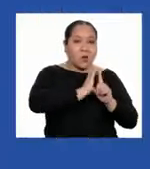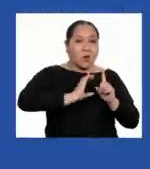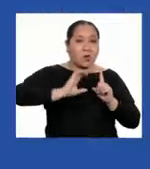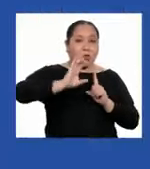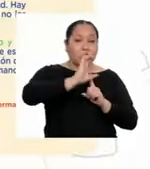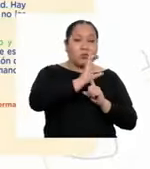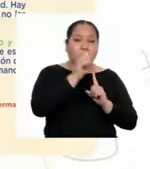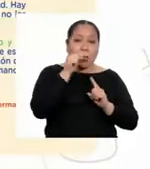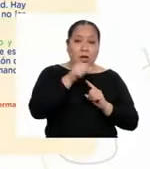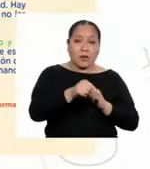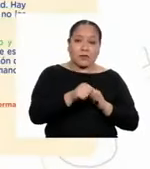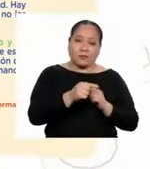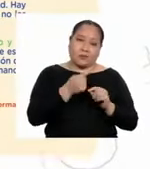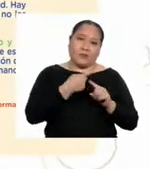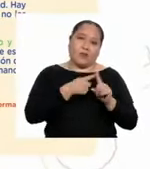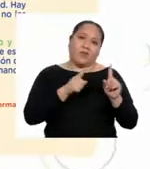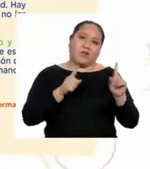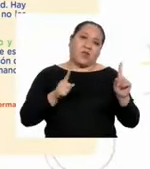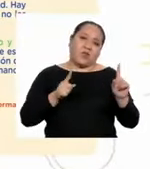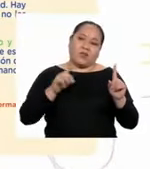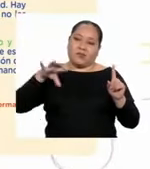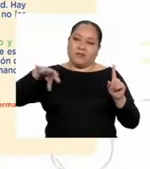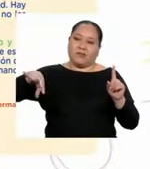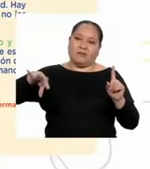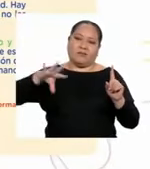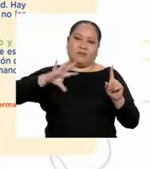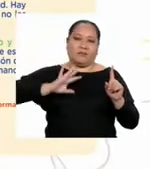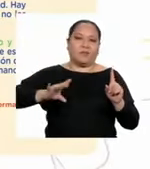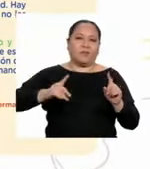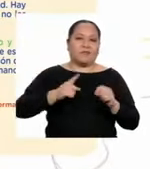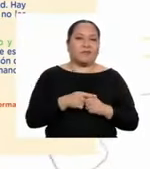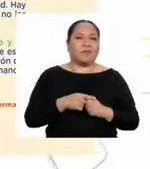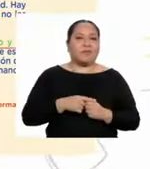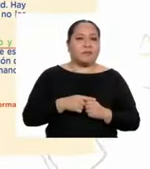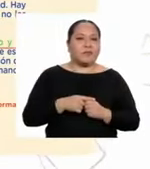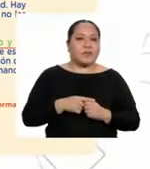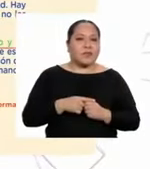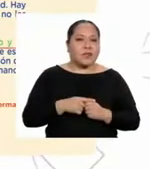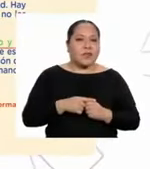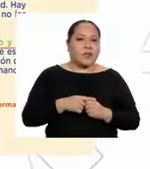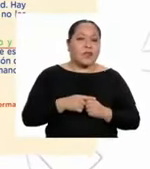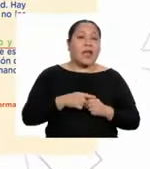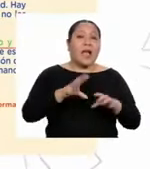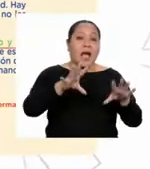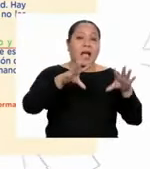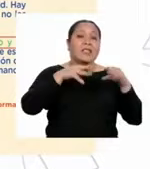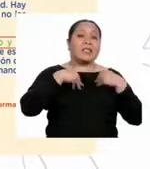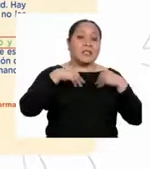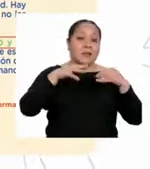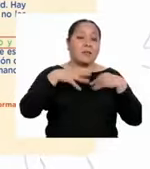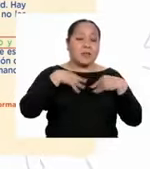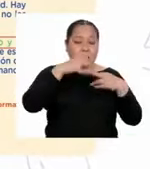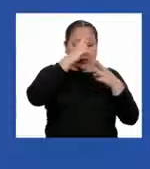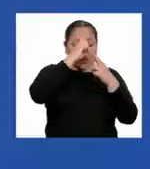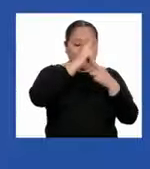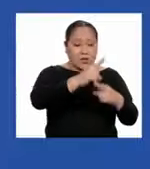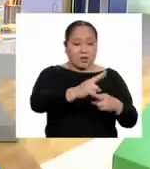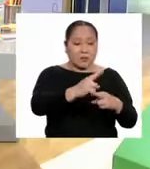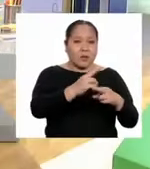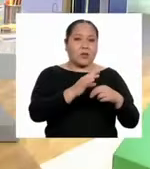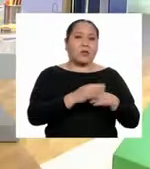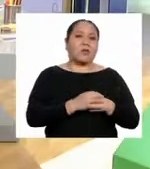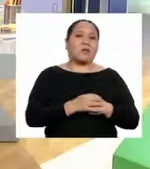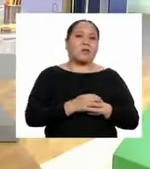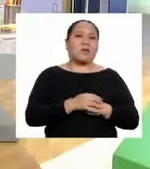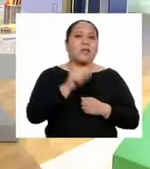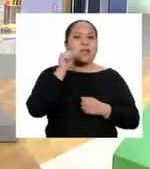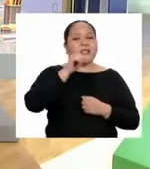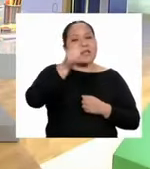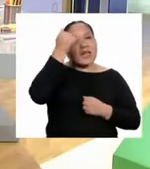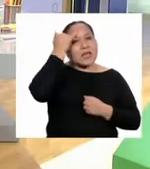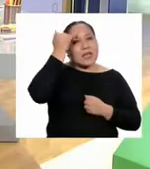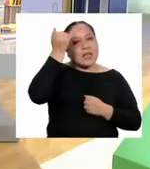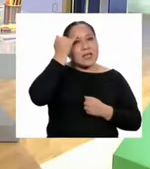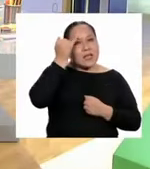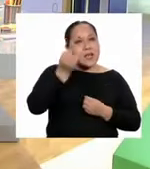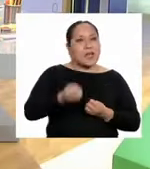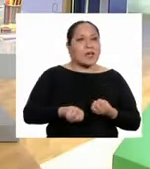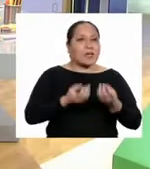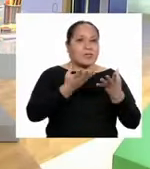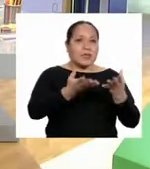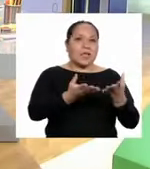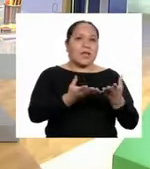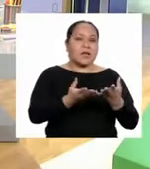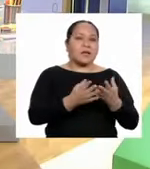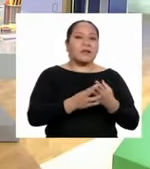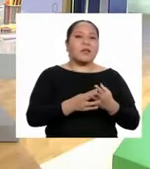sería lo contrario a la primera, o sea, la aceptación y el respeto. Existe la idea de que se da